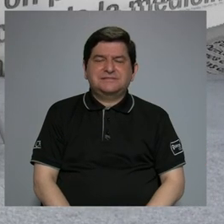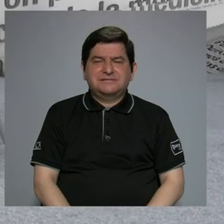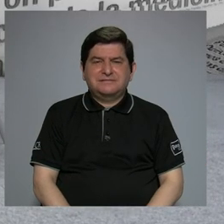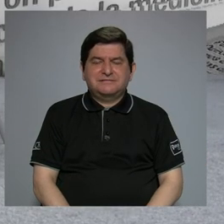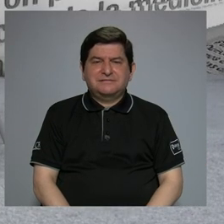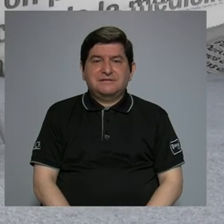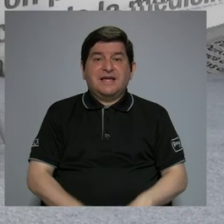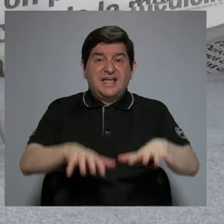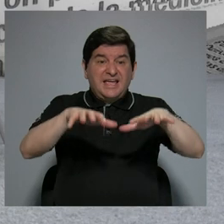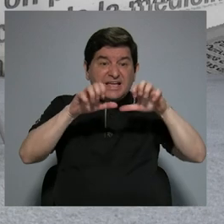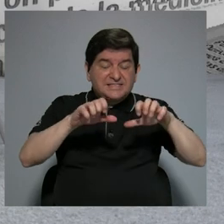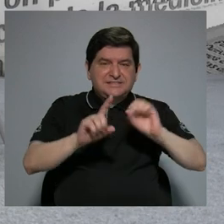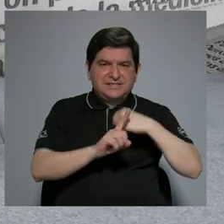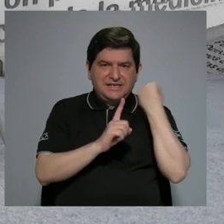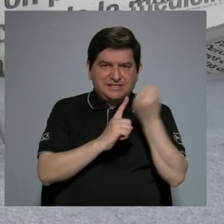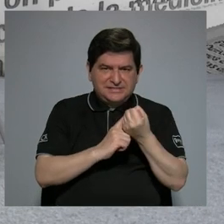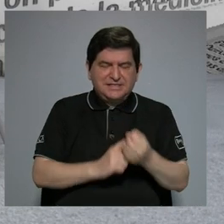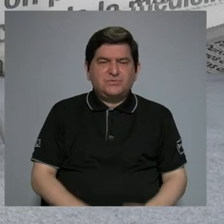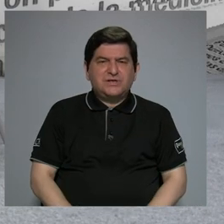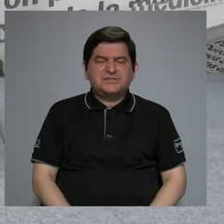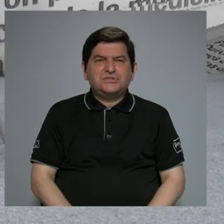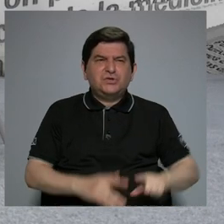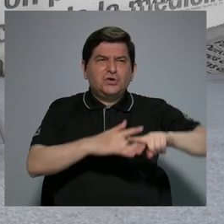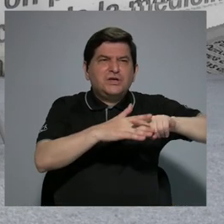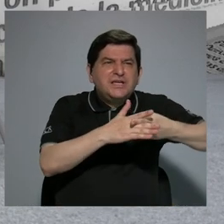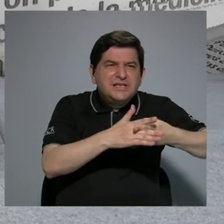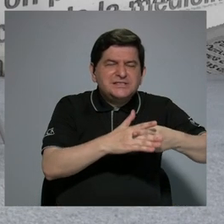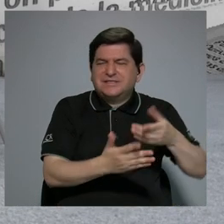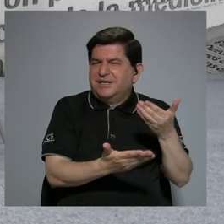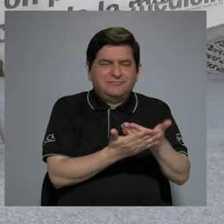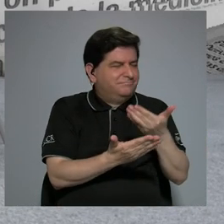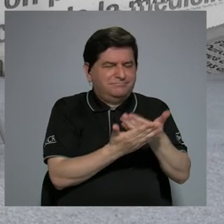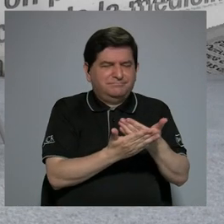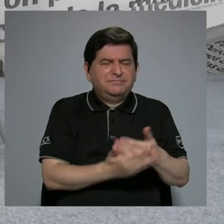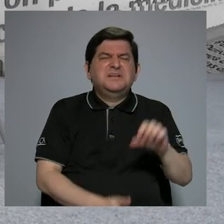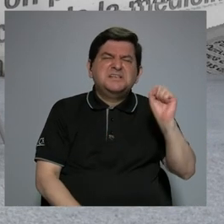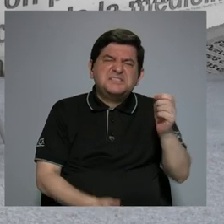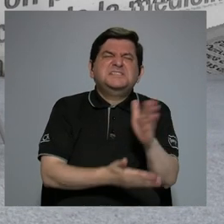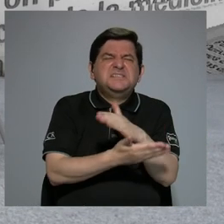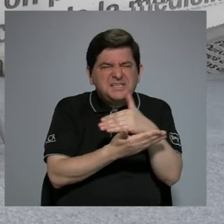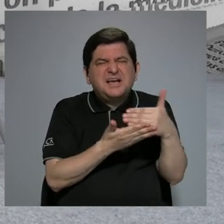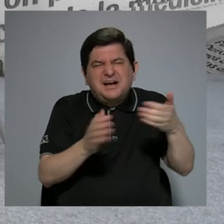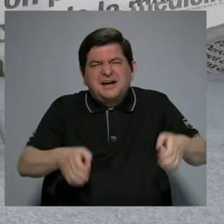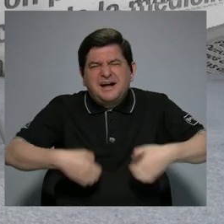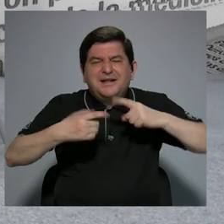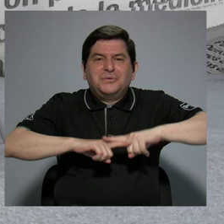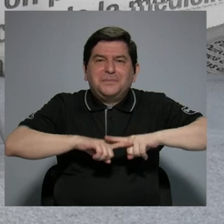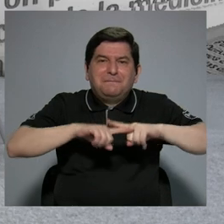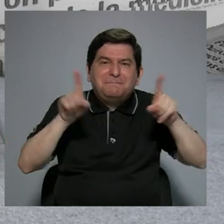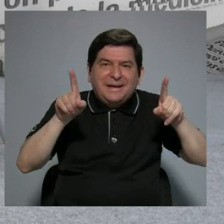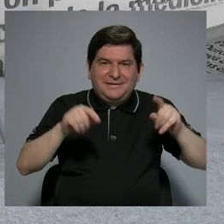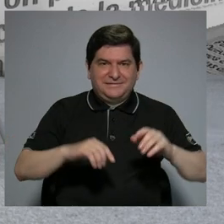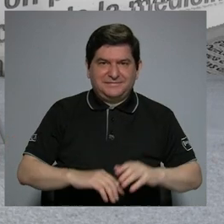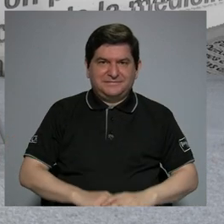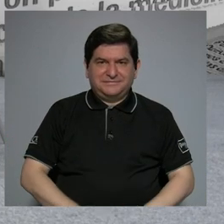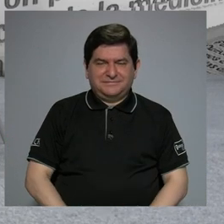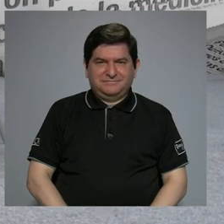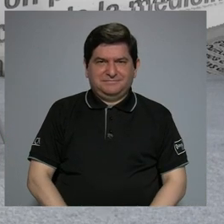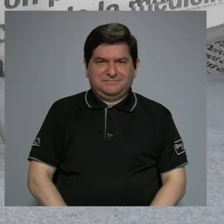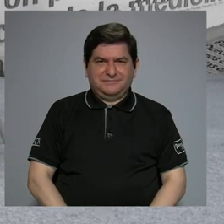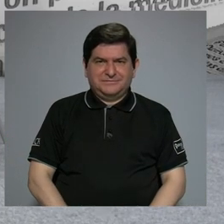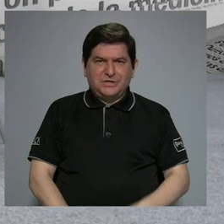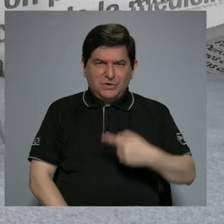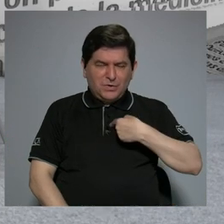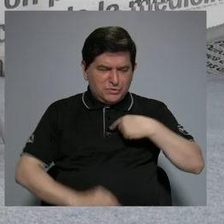o más bien el estrés como factor causal, allí no hay tanta evidencia. Sí hay alguna evidencia, pero digamos que cuando